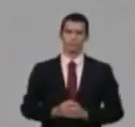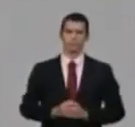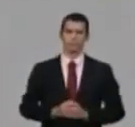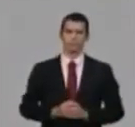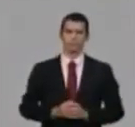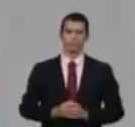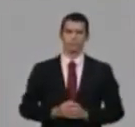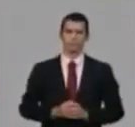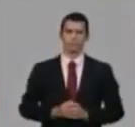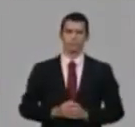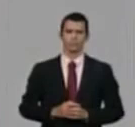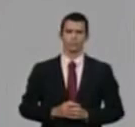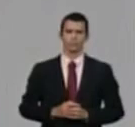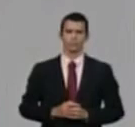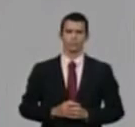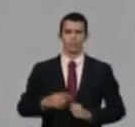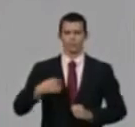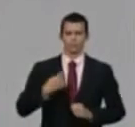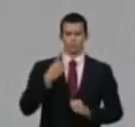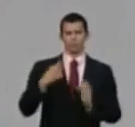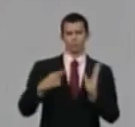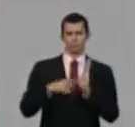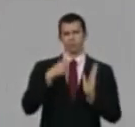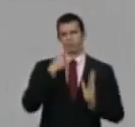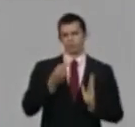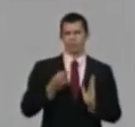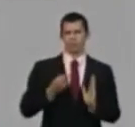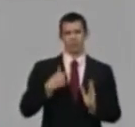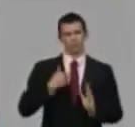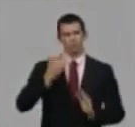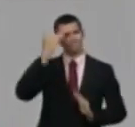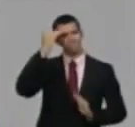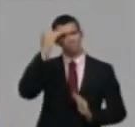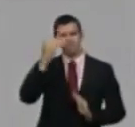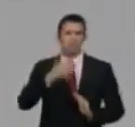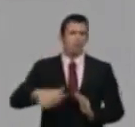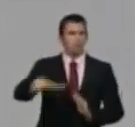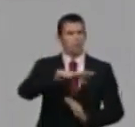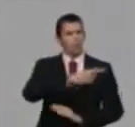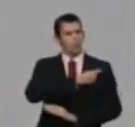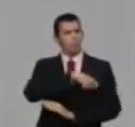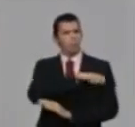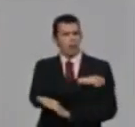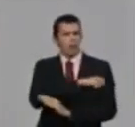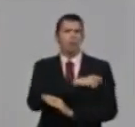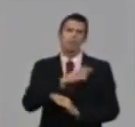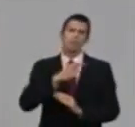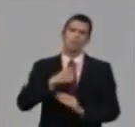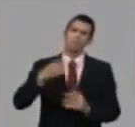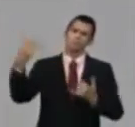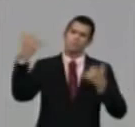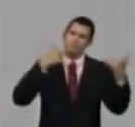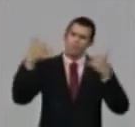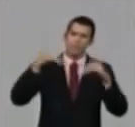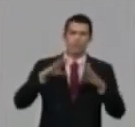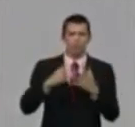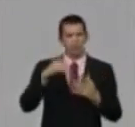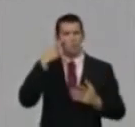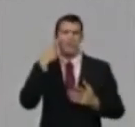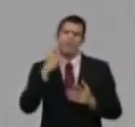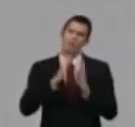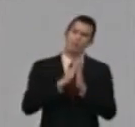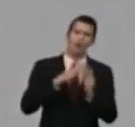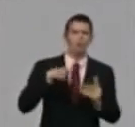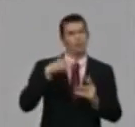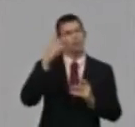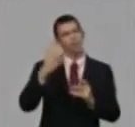a toda la población, a todos los trabajadores, que todos los días contactan con nosotros, que nos dan sus teléfonos de una manera